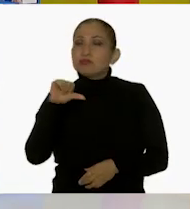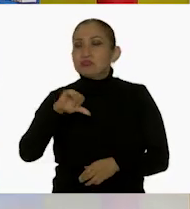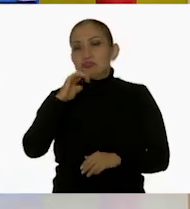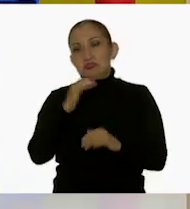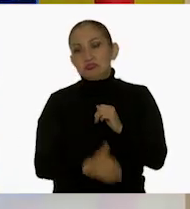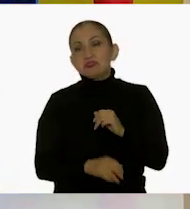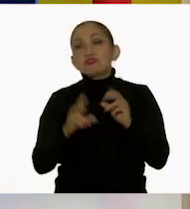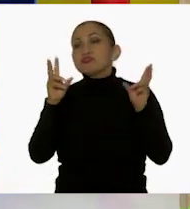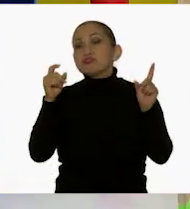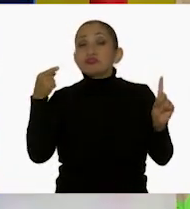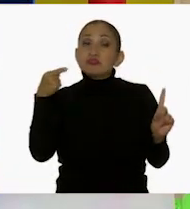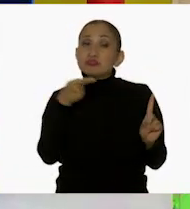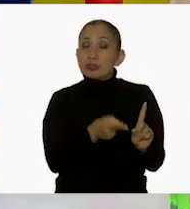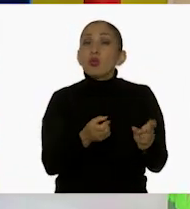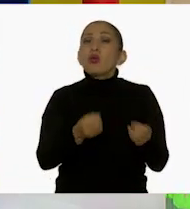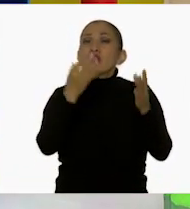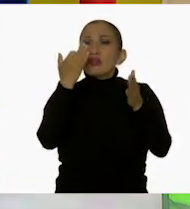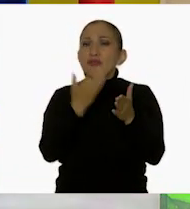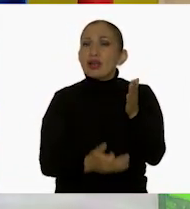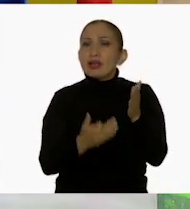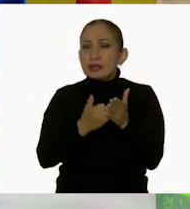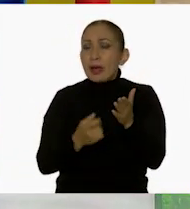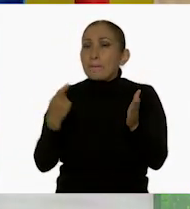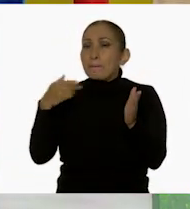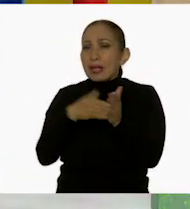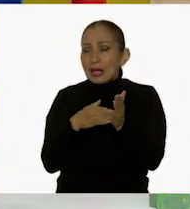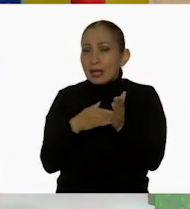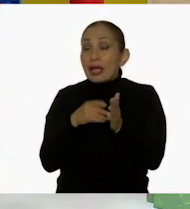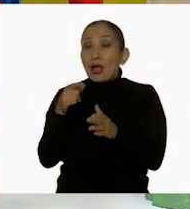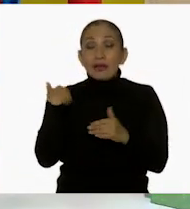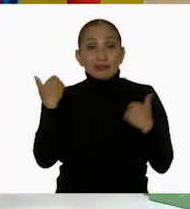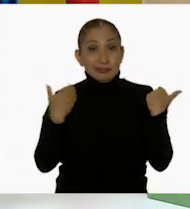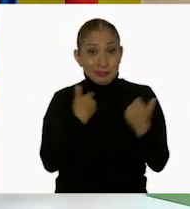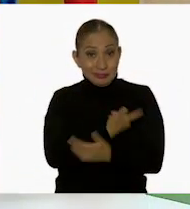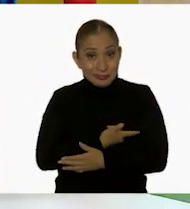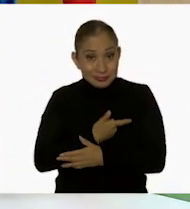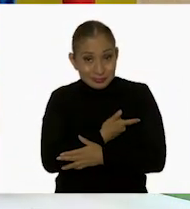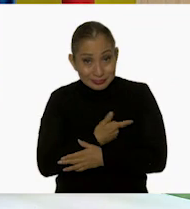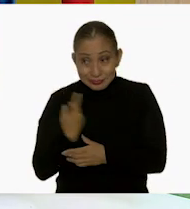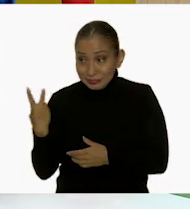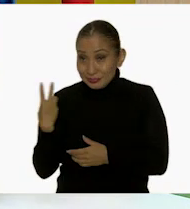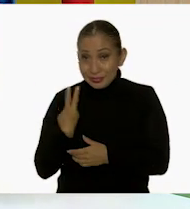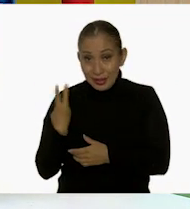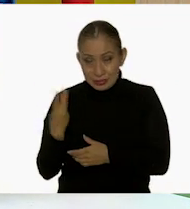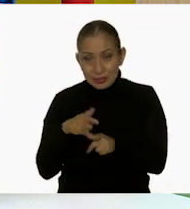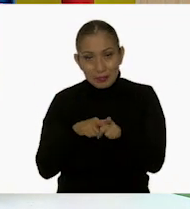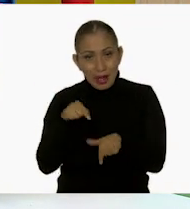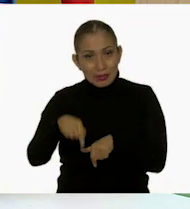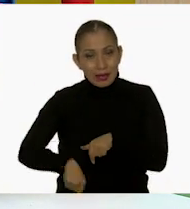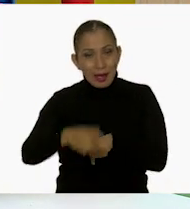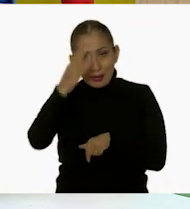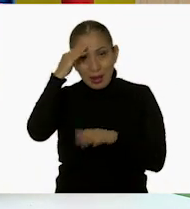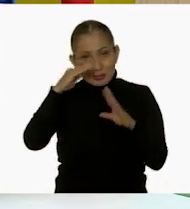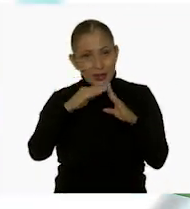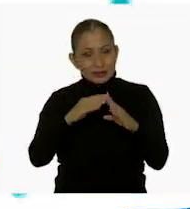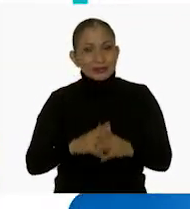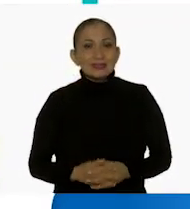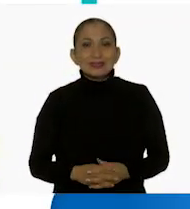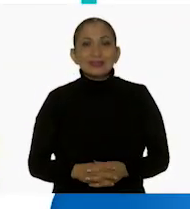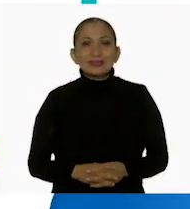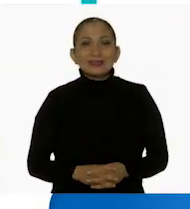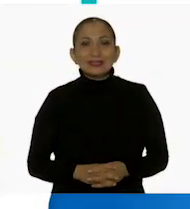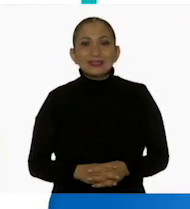Por hoy hemos terminado con ¿Cuánto para mí? Espero que la hayan disfrutado tanto como nosotros. Y continuamos aquí en Aprende en Casa.